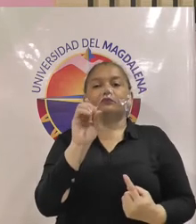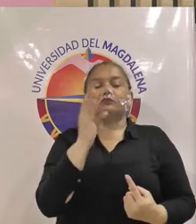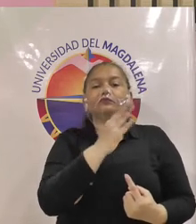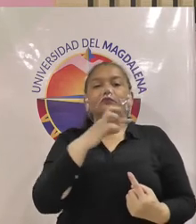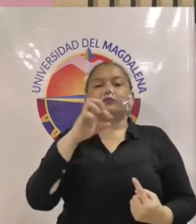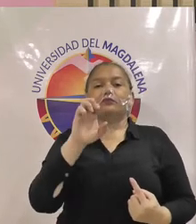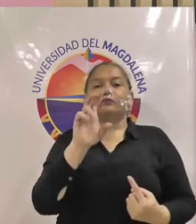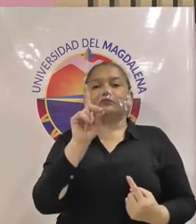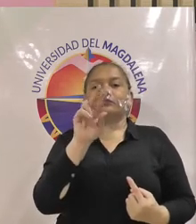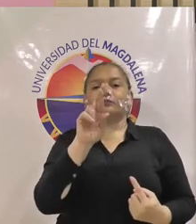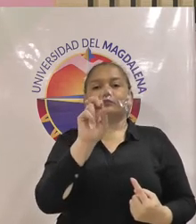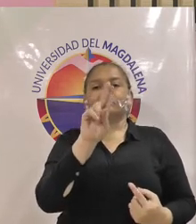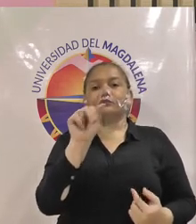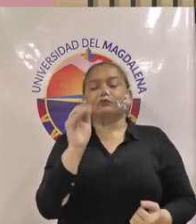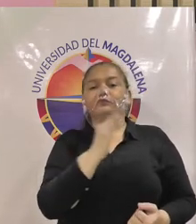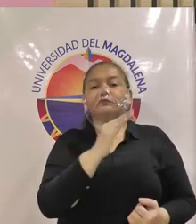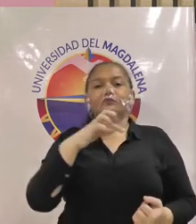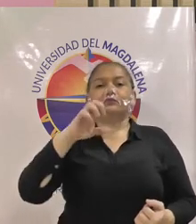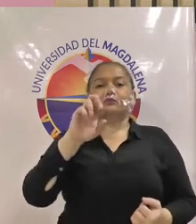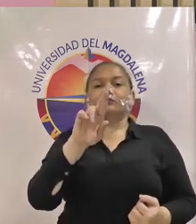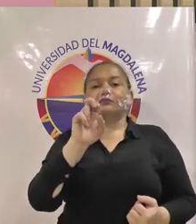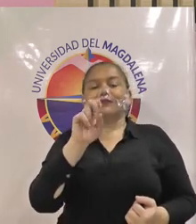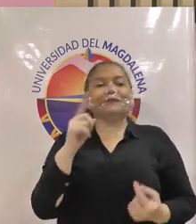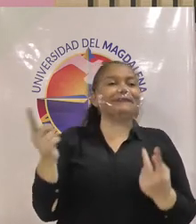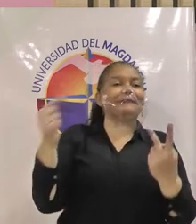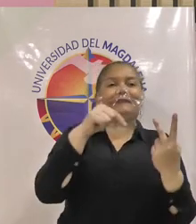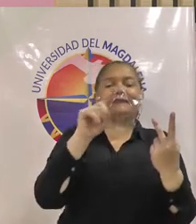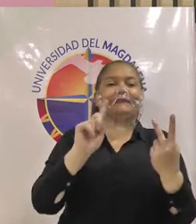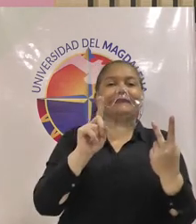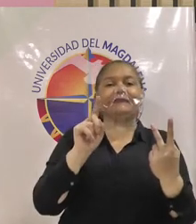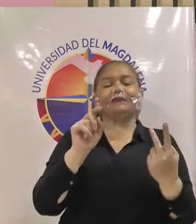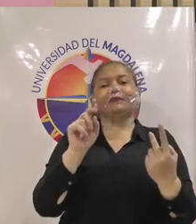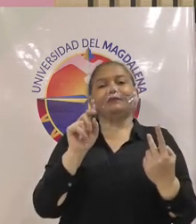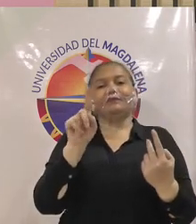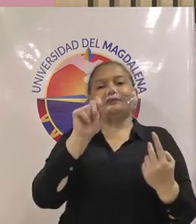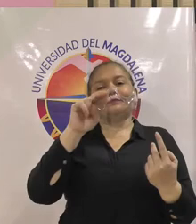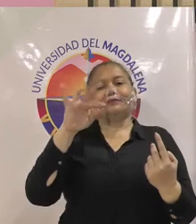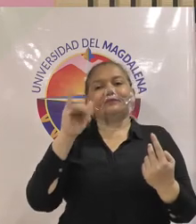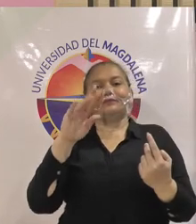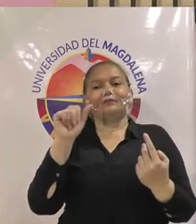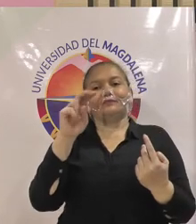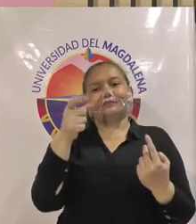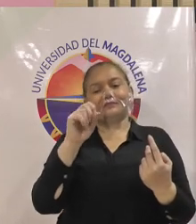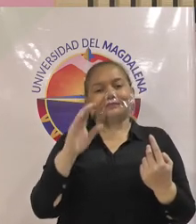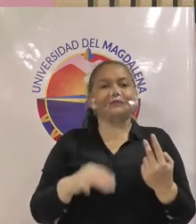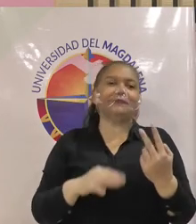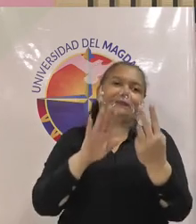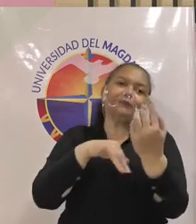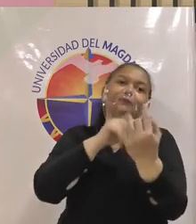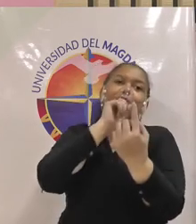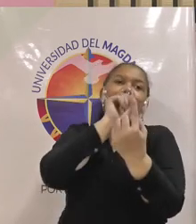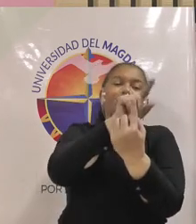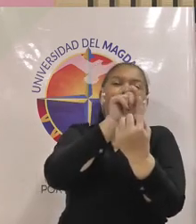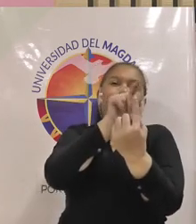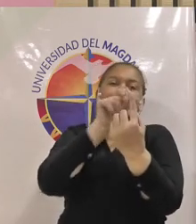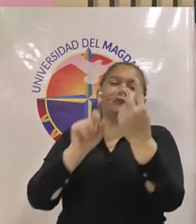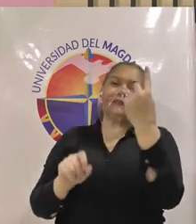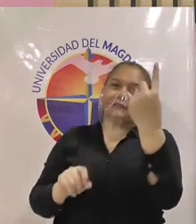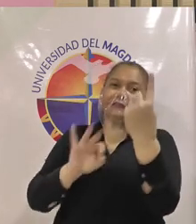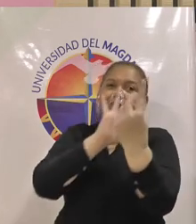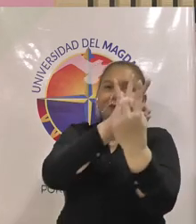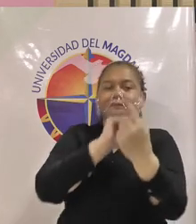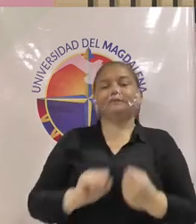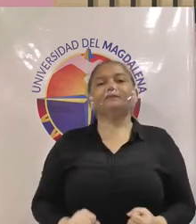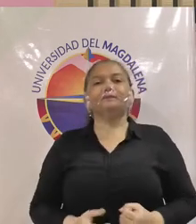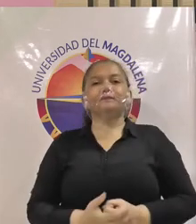Vélez está ausente Santiago Doria Rincón le voy a formular tres preguntas qué planes